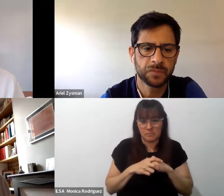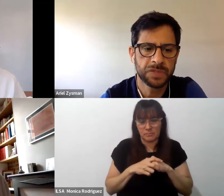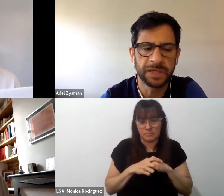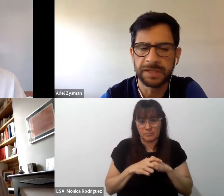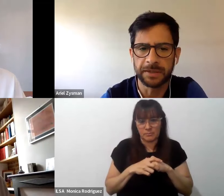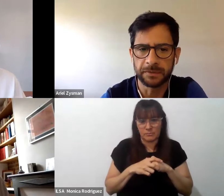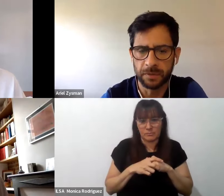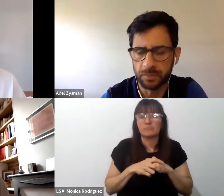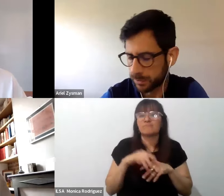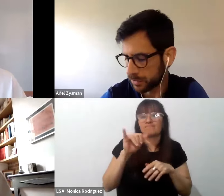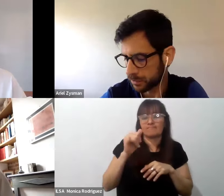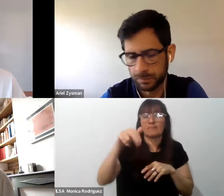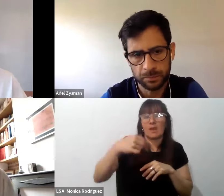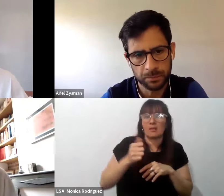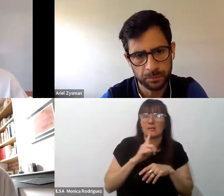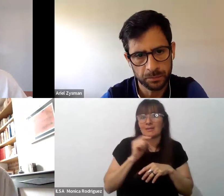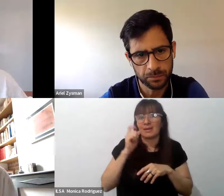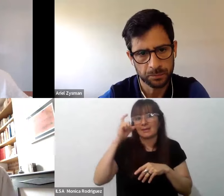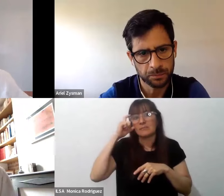sí Natali te escuchamos